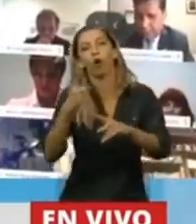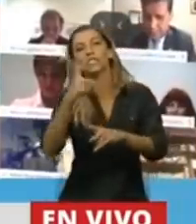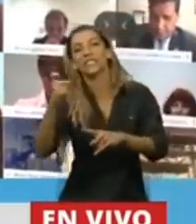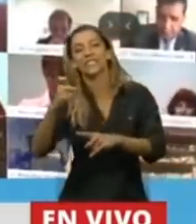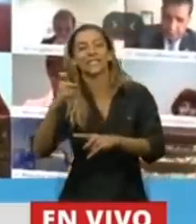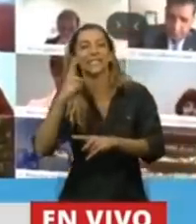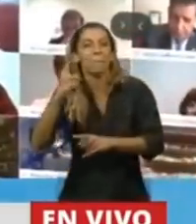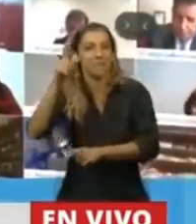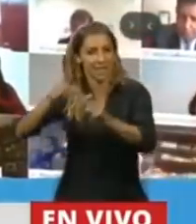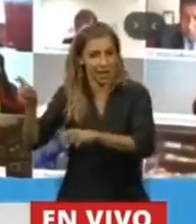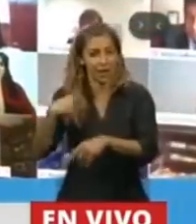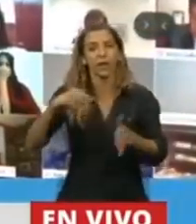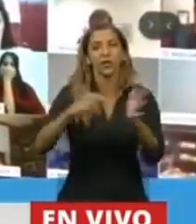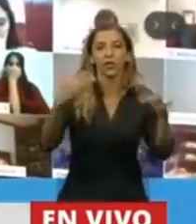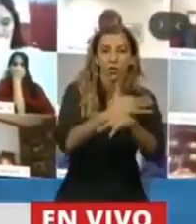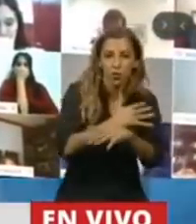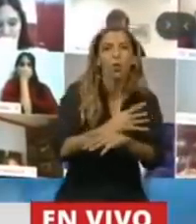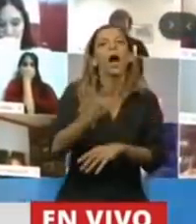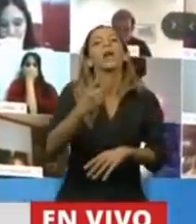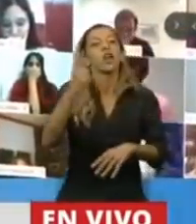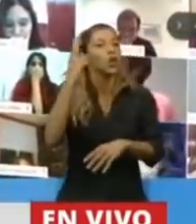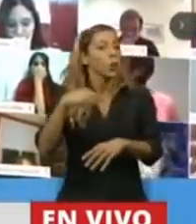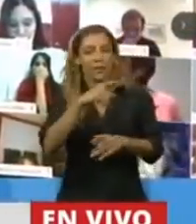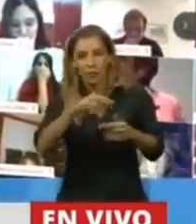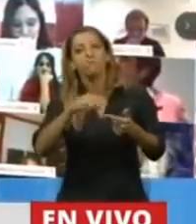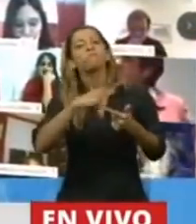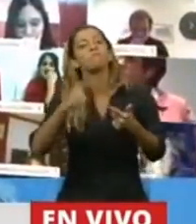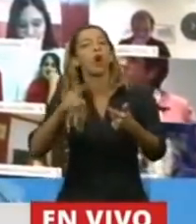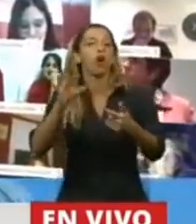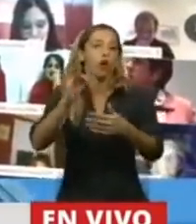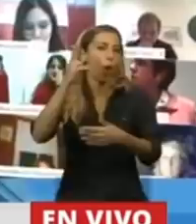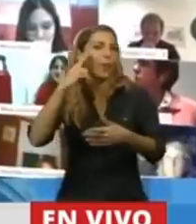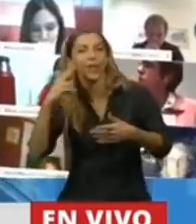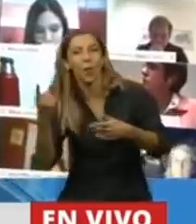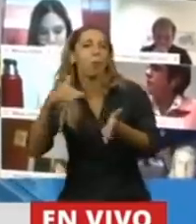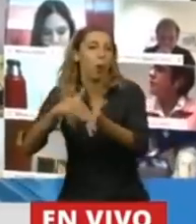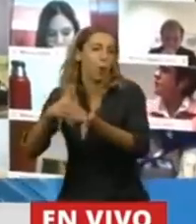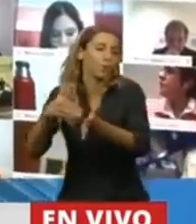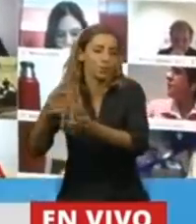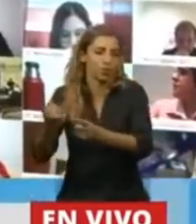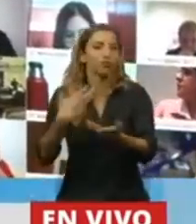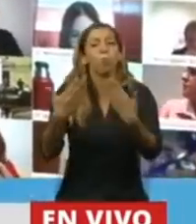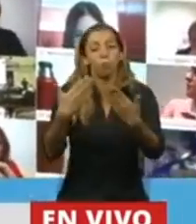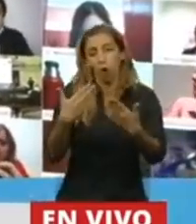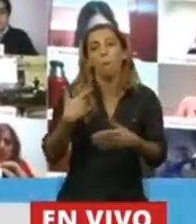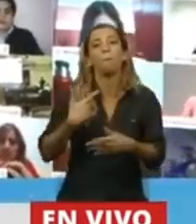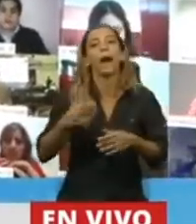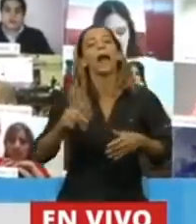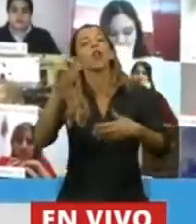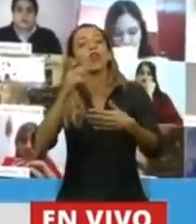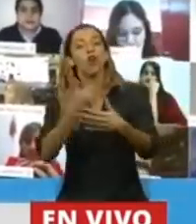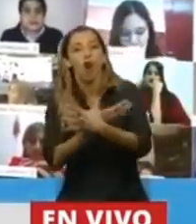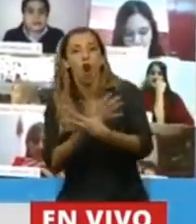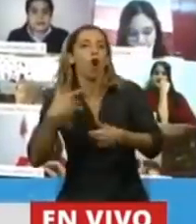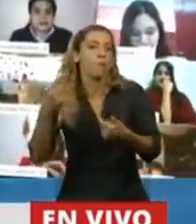La Cava, 993 por millón de habitantes, 99 cada 100.000 habitantes. Podríamos comparar también Lomas de Zamora y la Matanza de Cava. Y saben